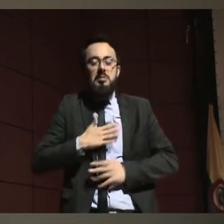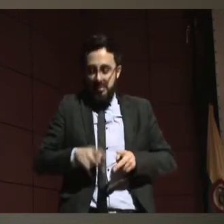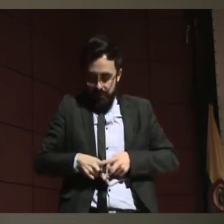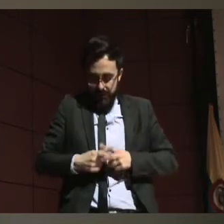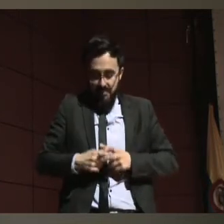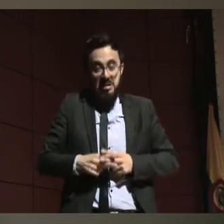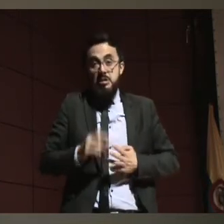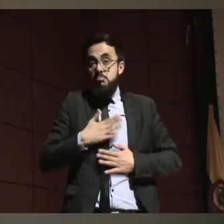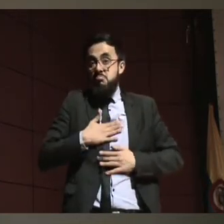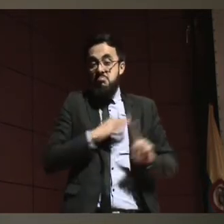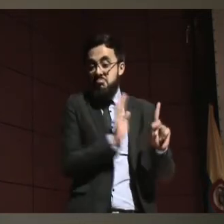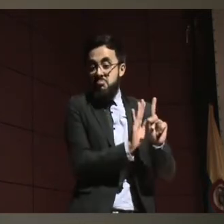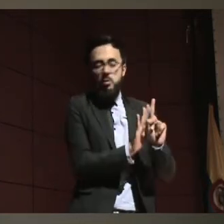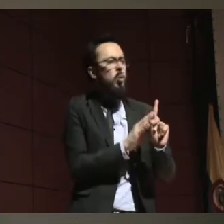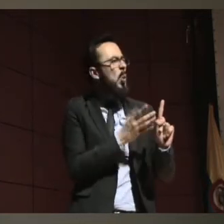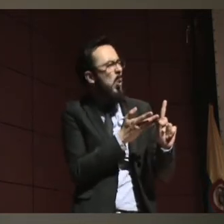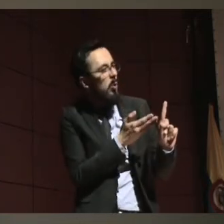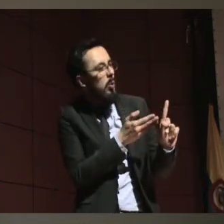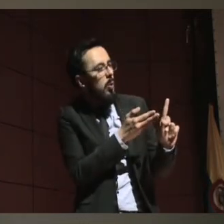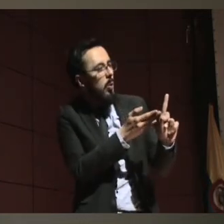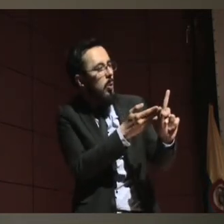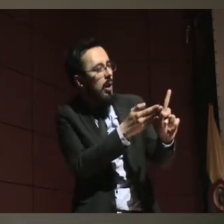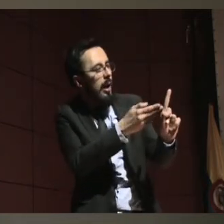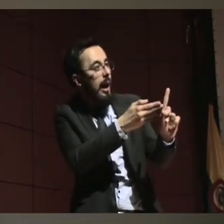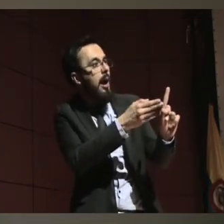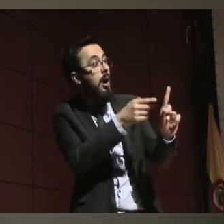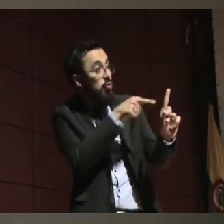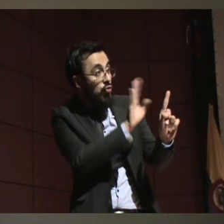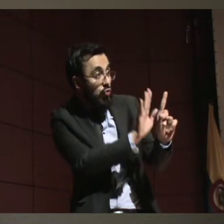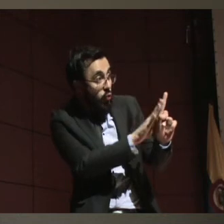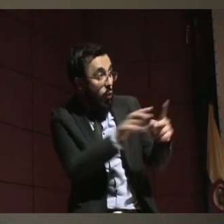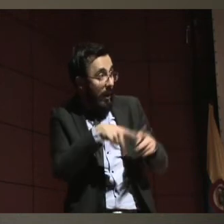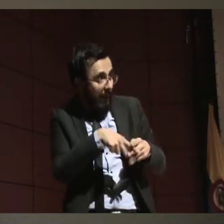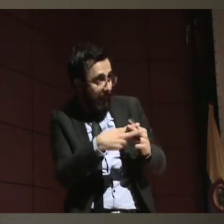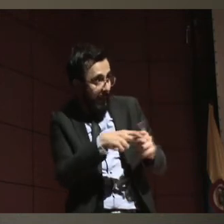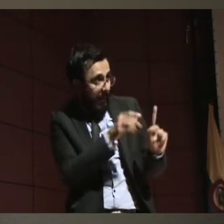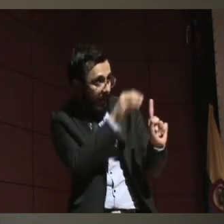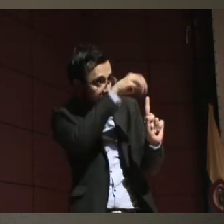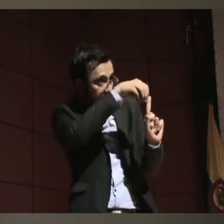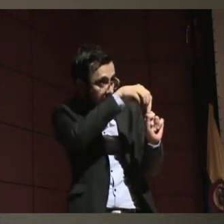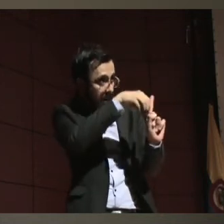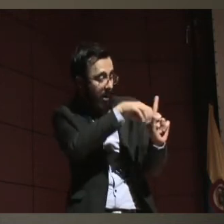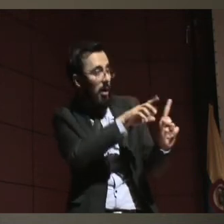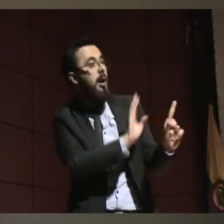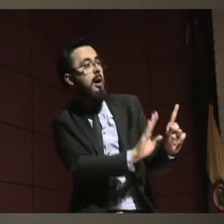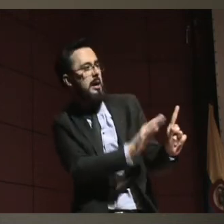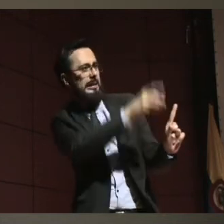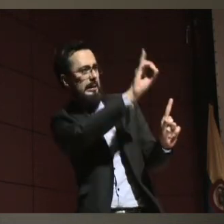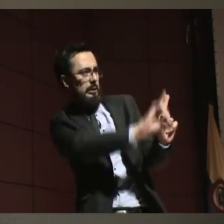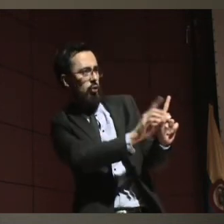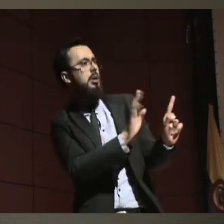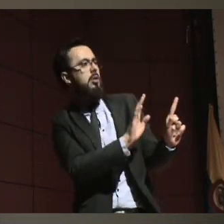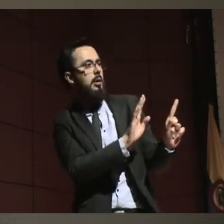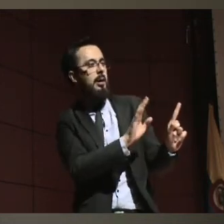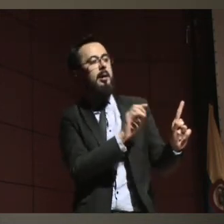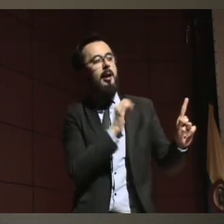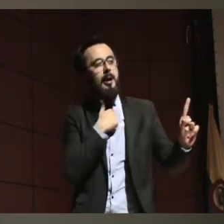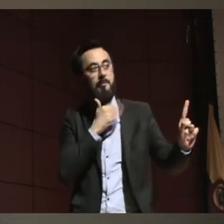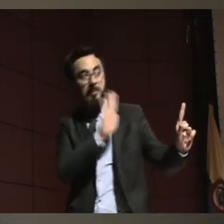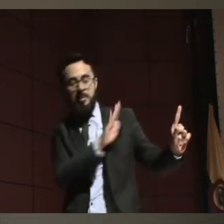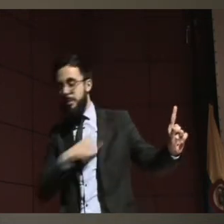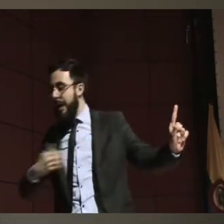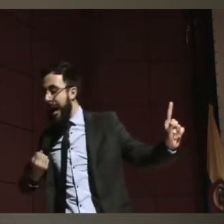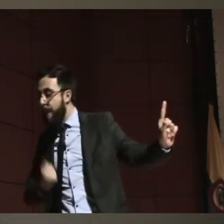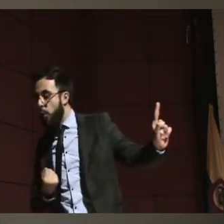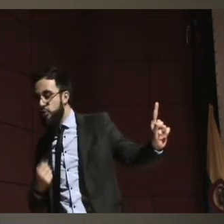decisiones. Y ahí sí podemos buscar los apoyos que va a necesitar para poderlas tomar. Entonces, son esas, esos temas